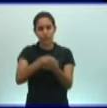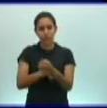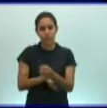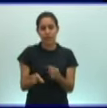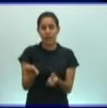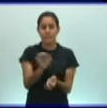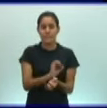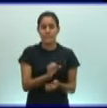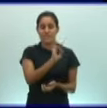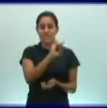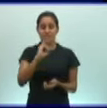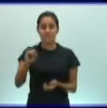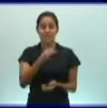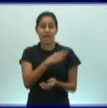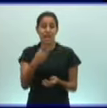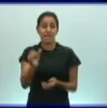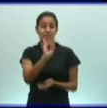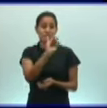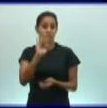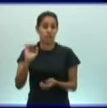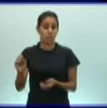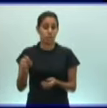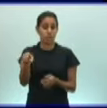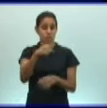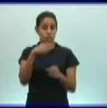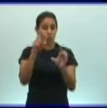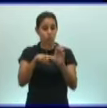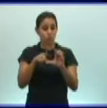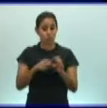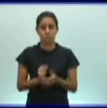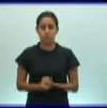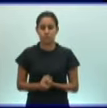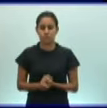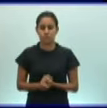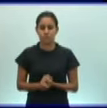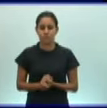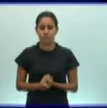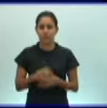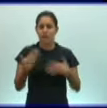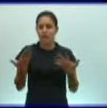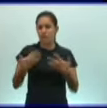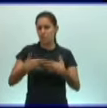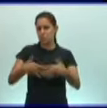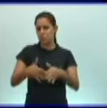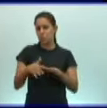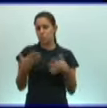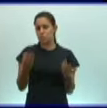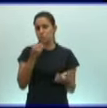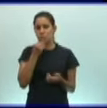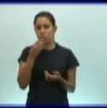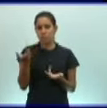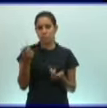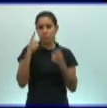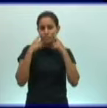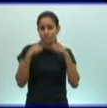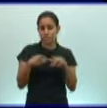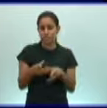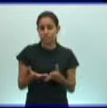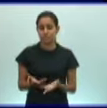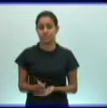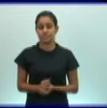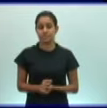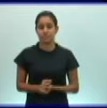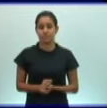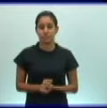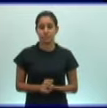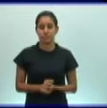a la 78 en estos contenidos. ¿A qué conclusiones podemos arribar? Bien, podemos arribar en que en el caso de los nematermintos, por